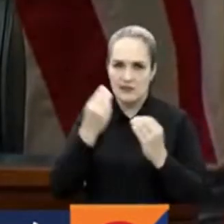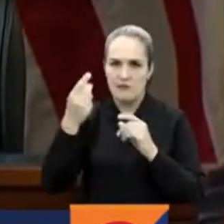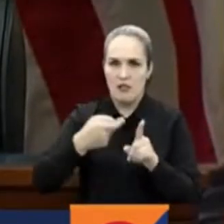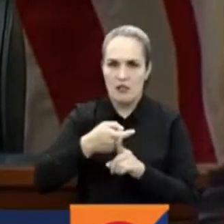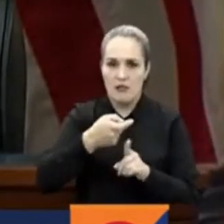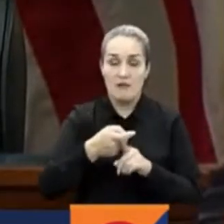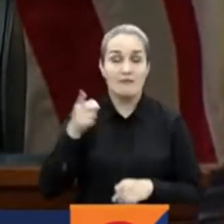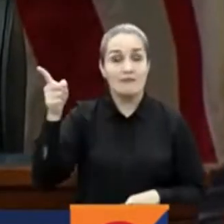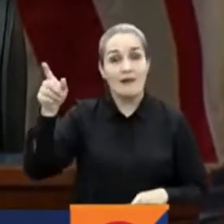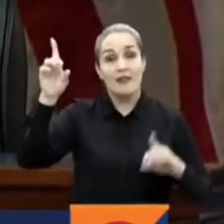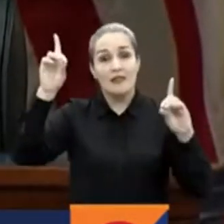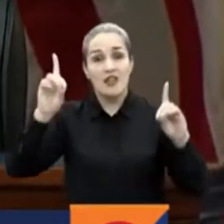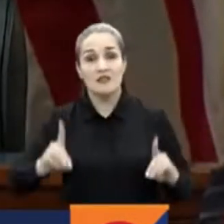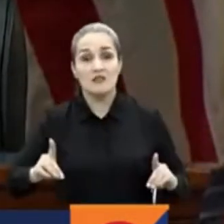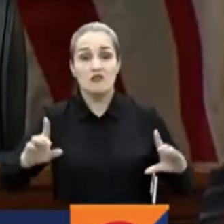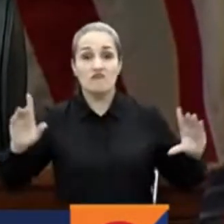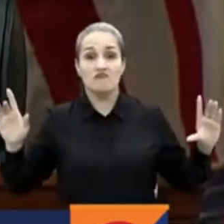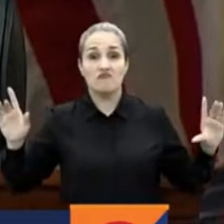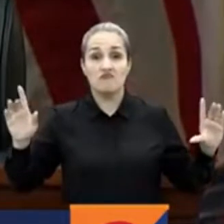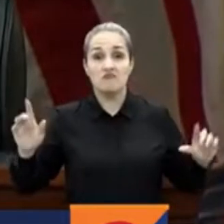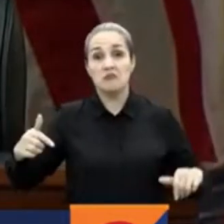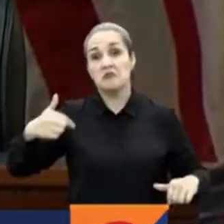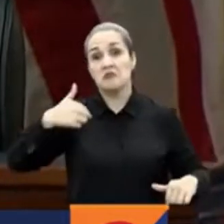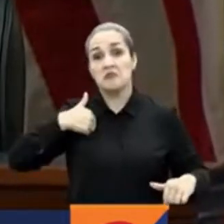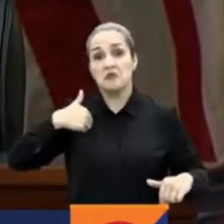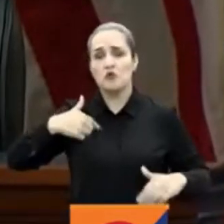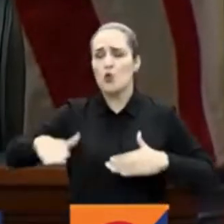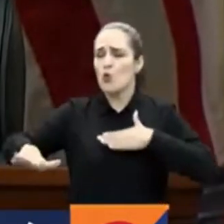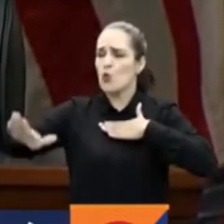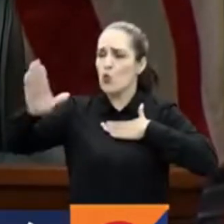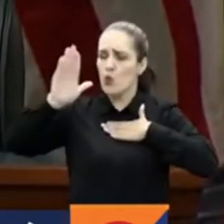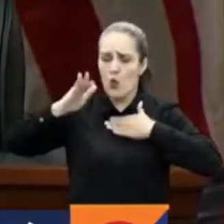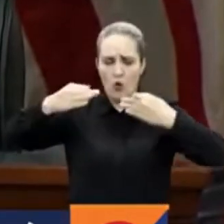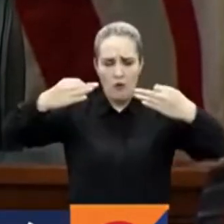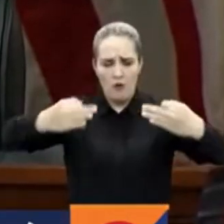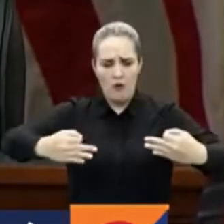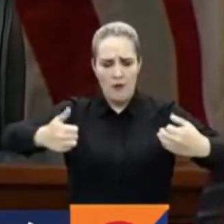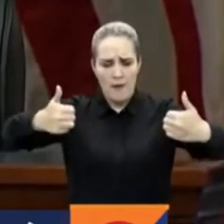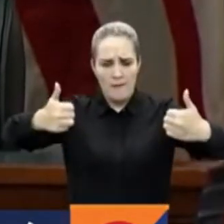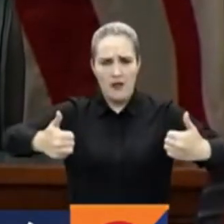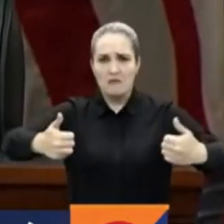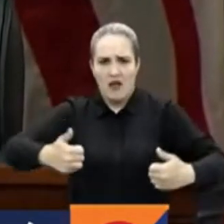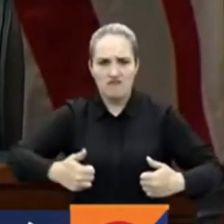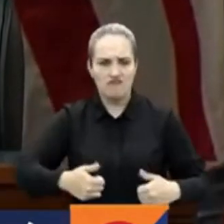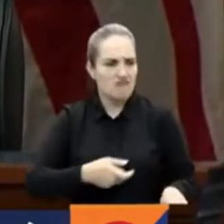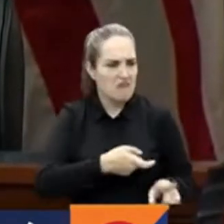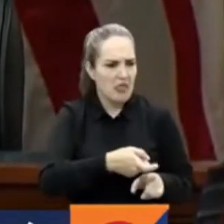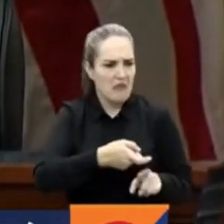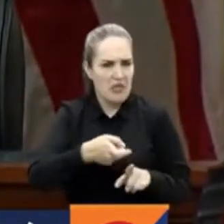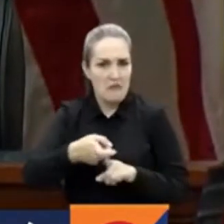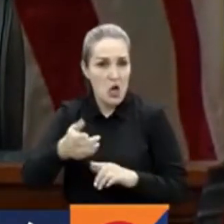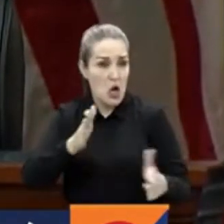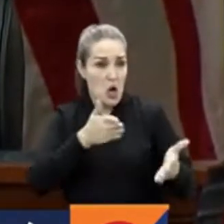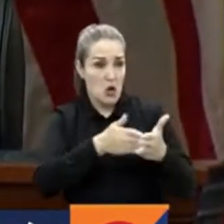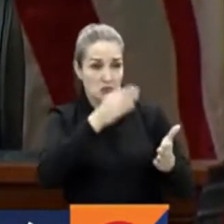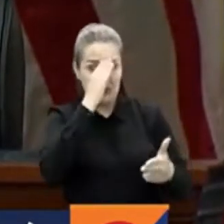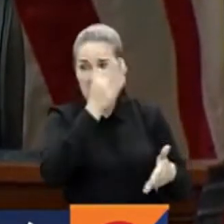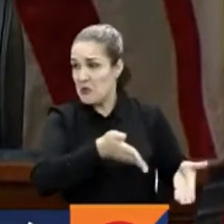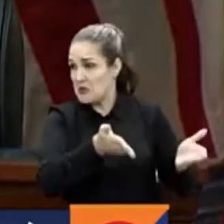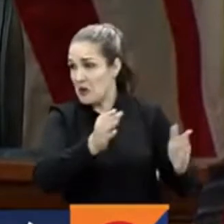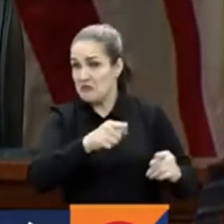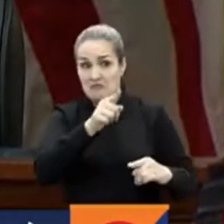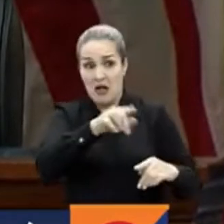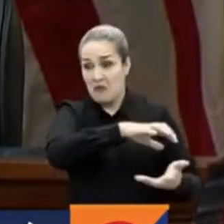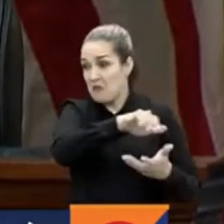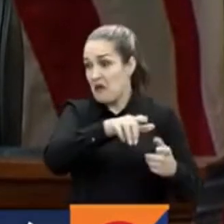tomó la decisión deliberada de violar su juramento del cargo, ignorar la violencia en curso contra fuerzas del orden público, amenazar nuestro